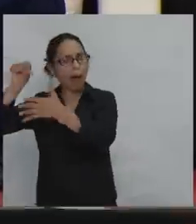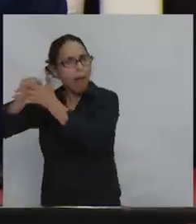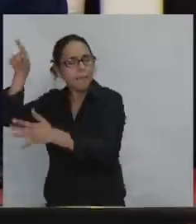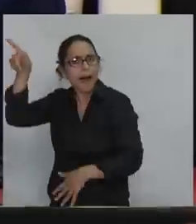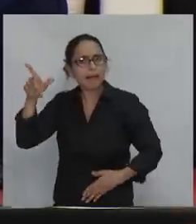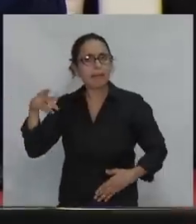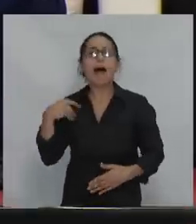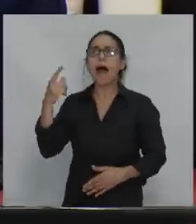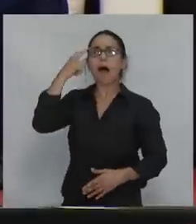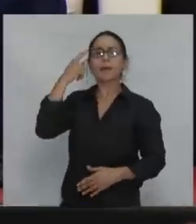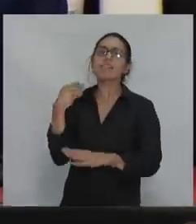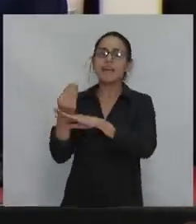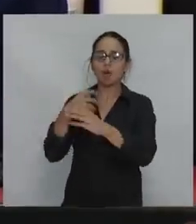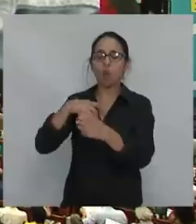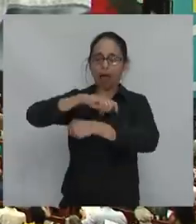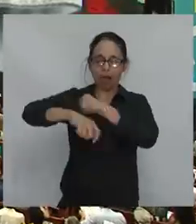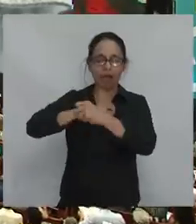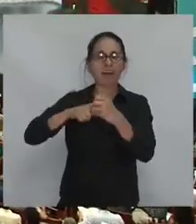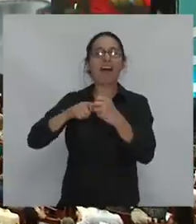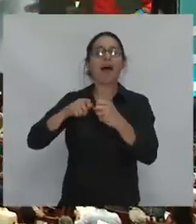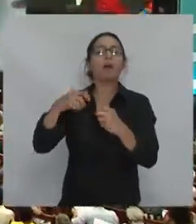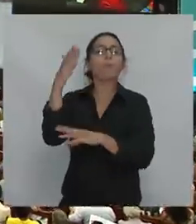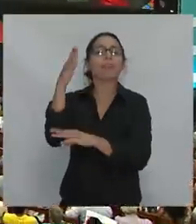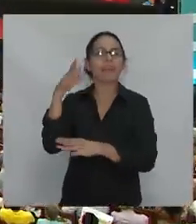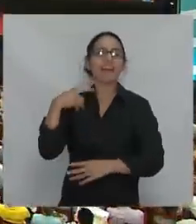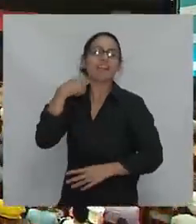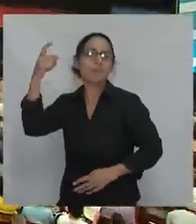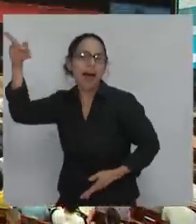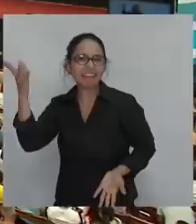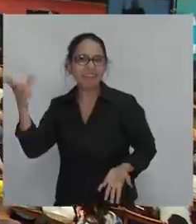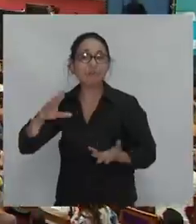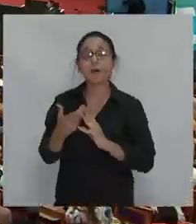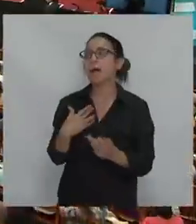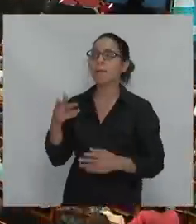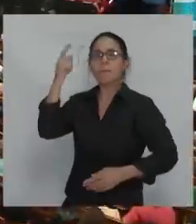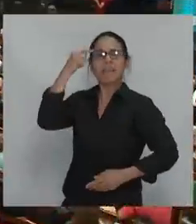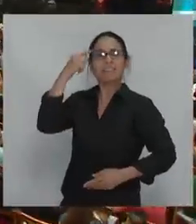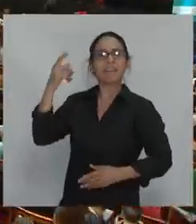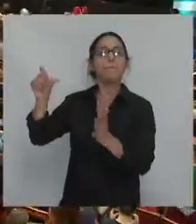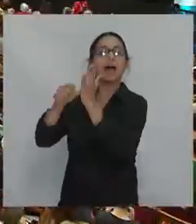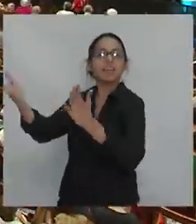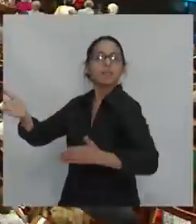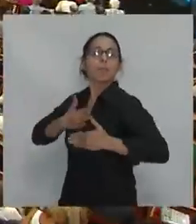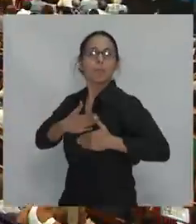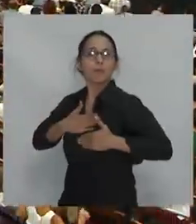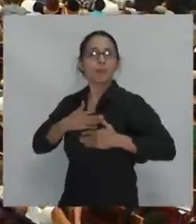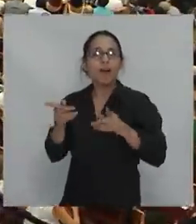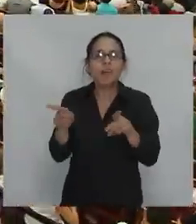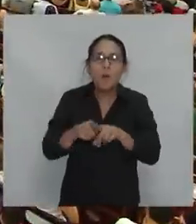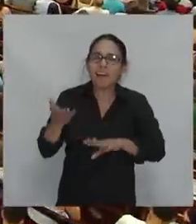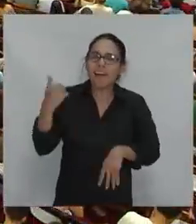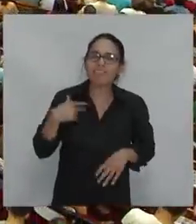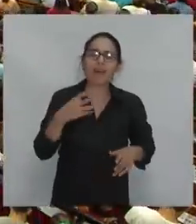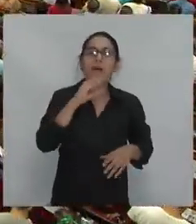piensan que España les pertenece. Igual que pensaban que Bolivia les pertenecía, igual que pensaban que México les pertenece. Y ahí tenemos